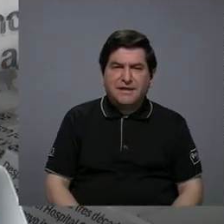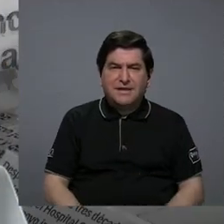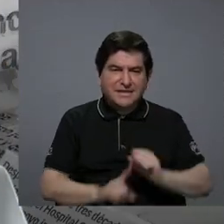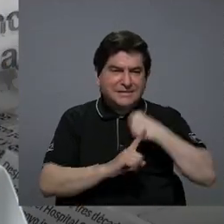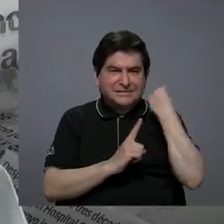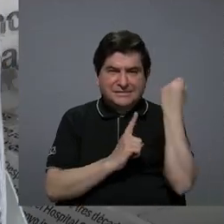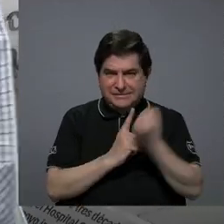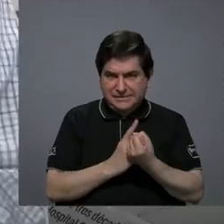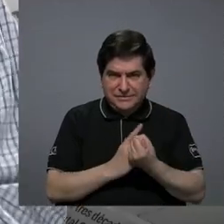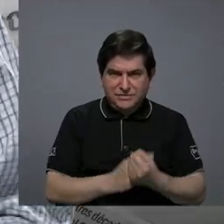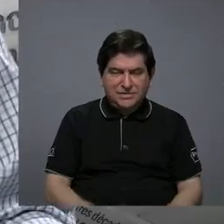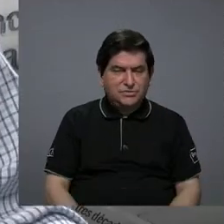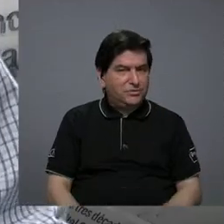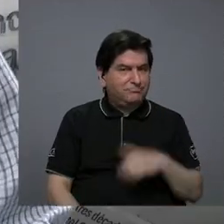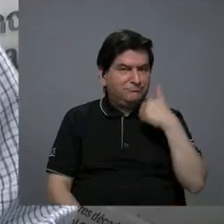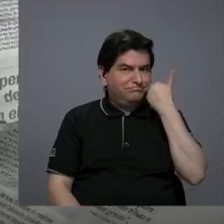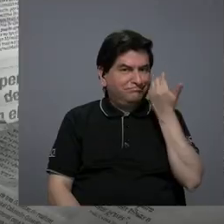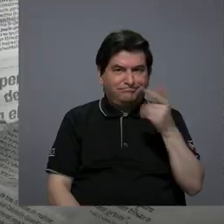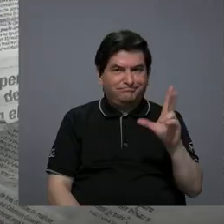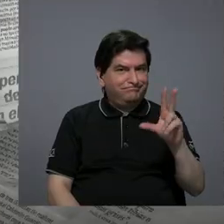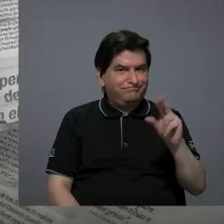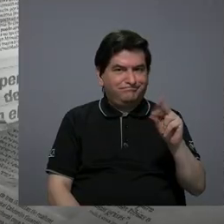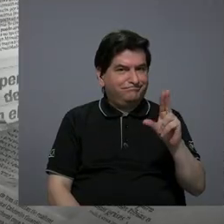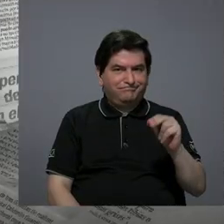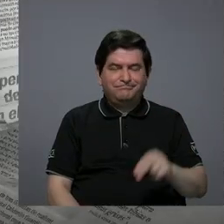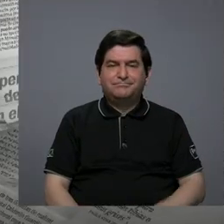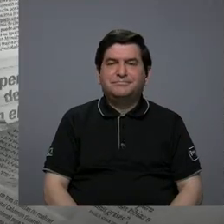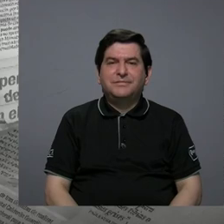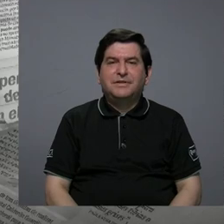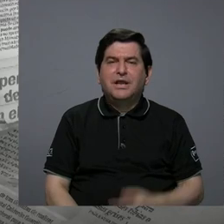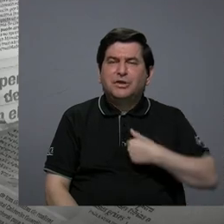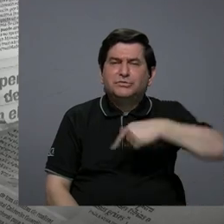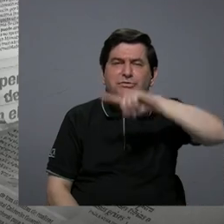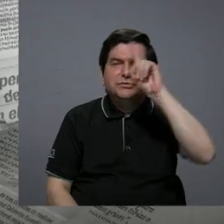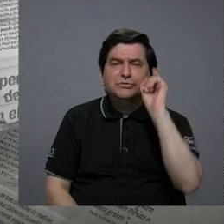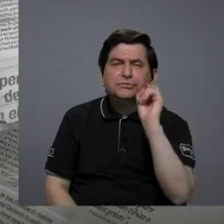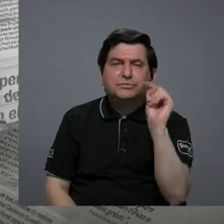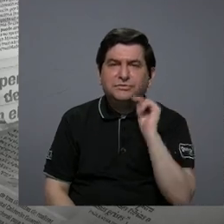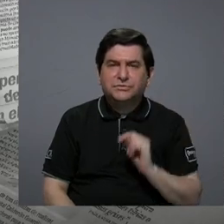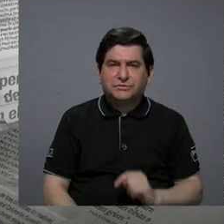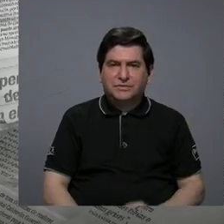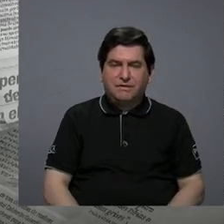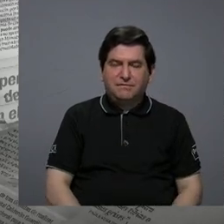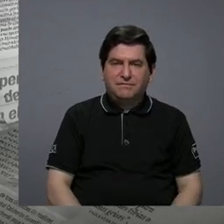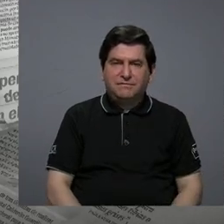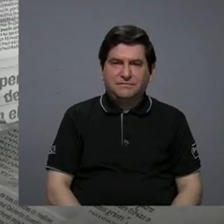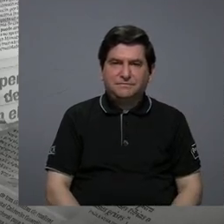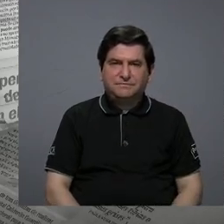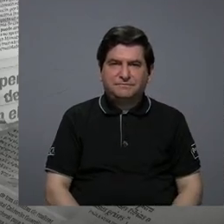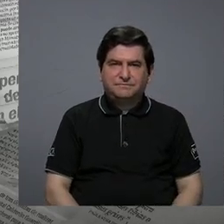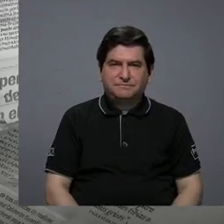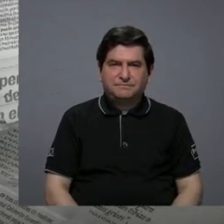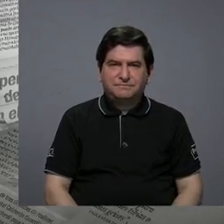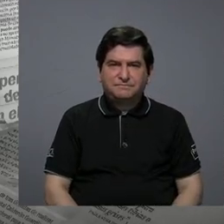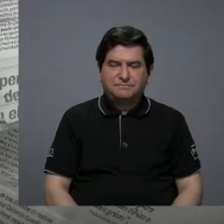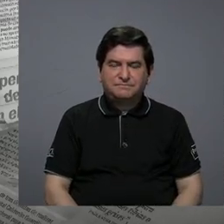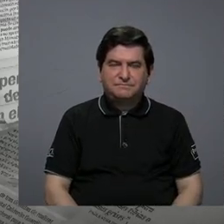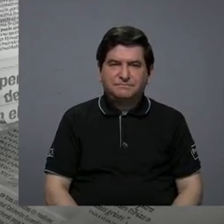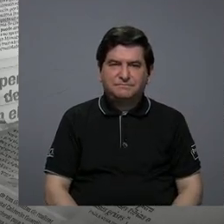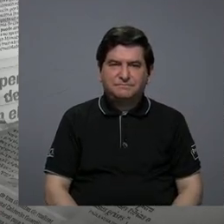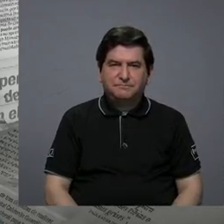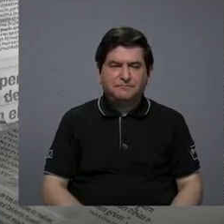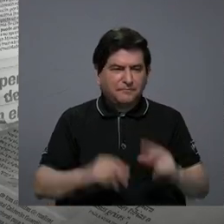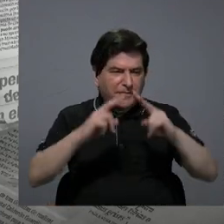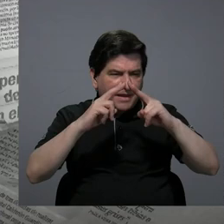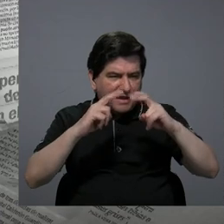nada, nada fácil yo quería preguntarle ¿qué que que ha